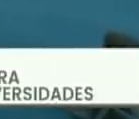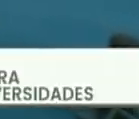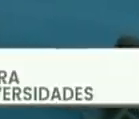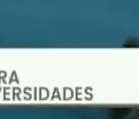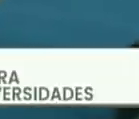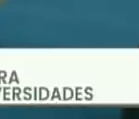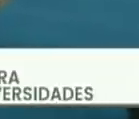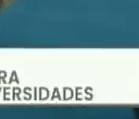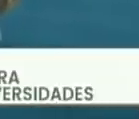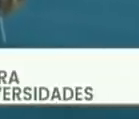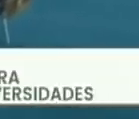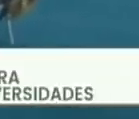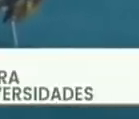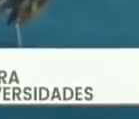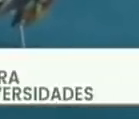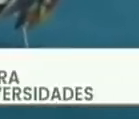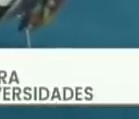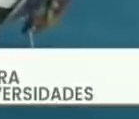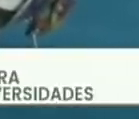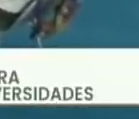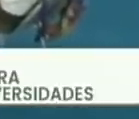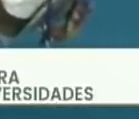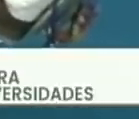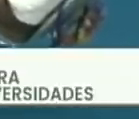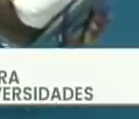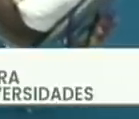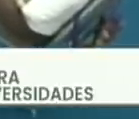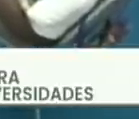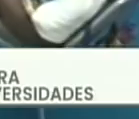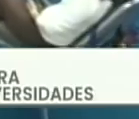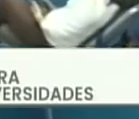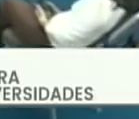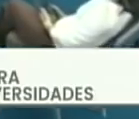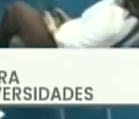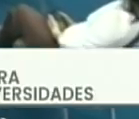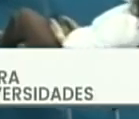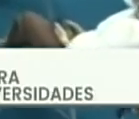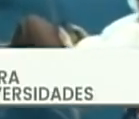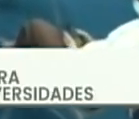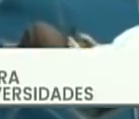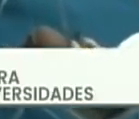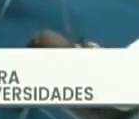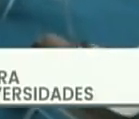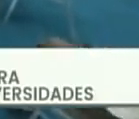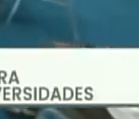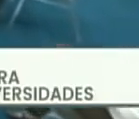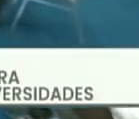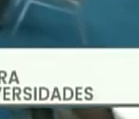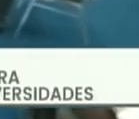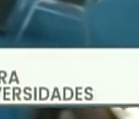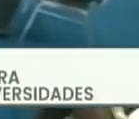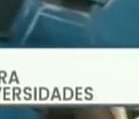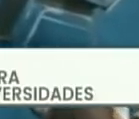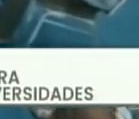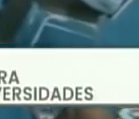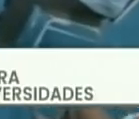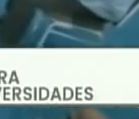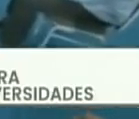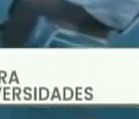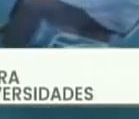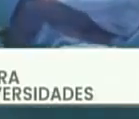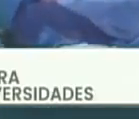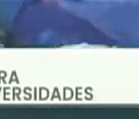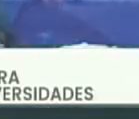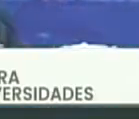vidas en las calles de Venezuela por la dignidad en la educación por el derecho a la educación